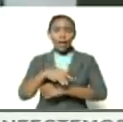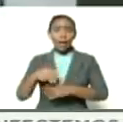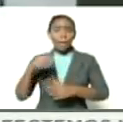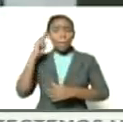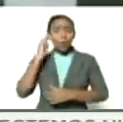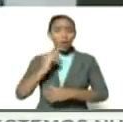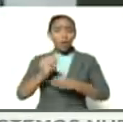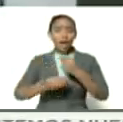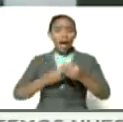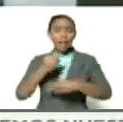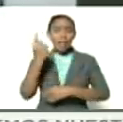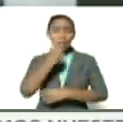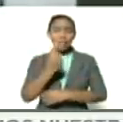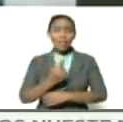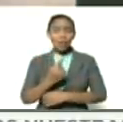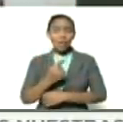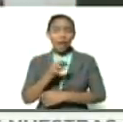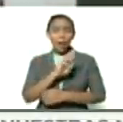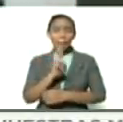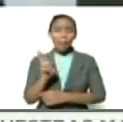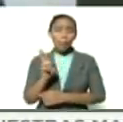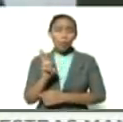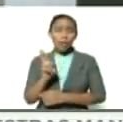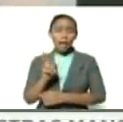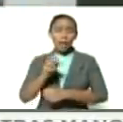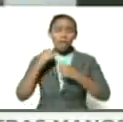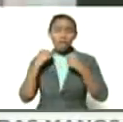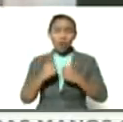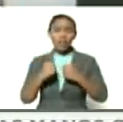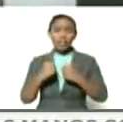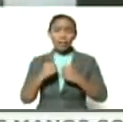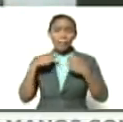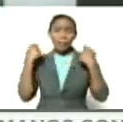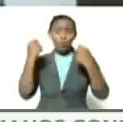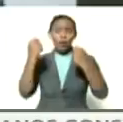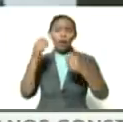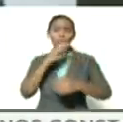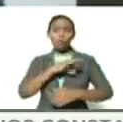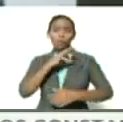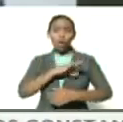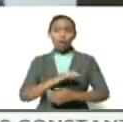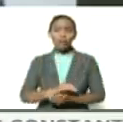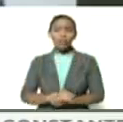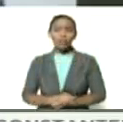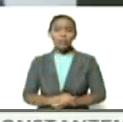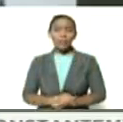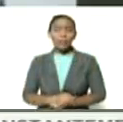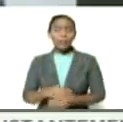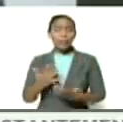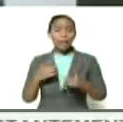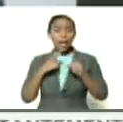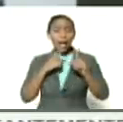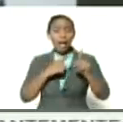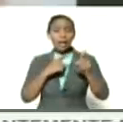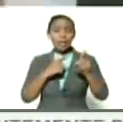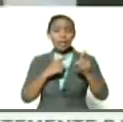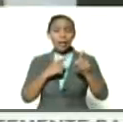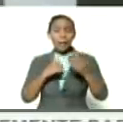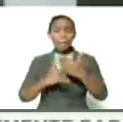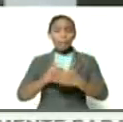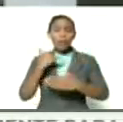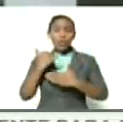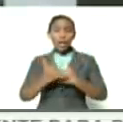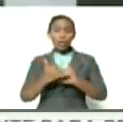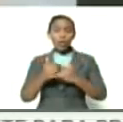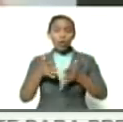esa república la república radical del libertador la república popular social y esa y ese ese proyecto que